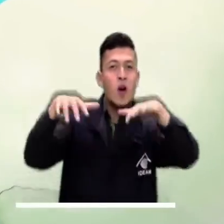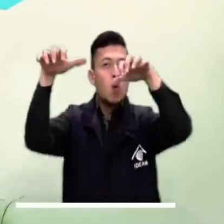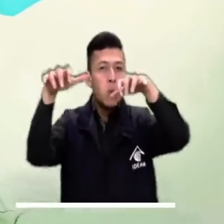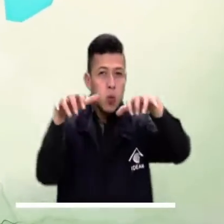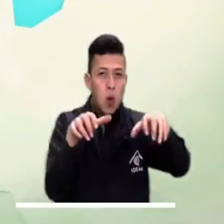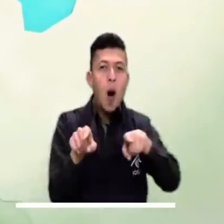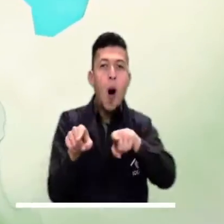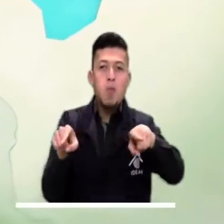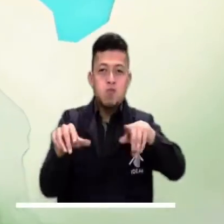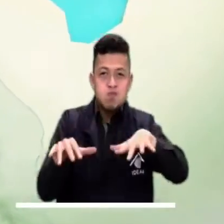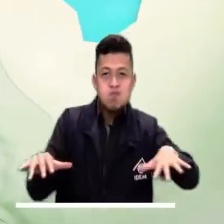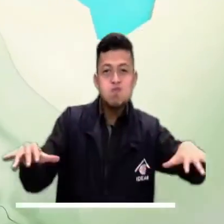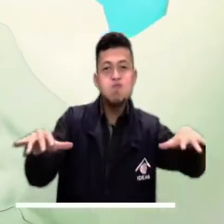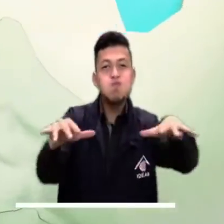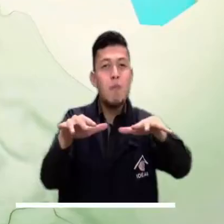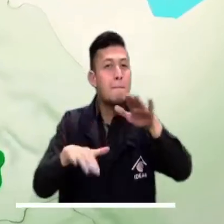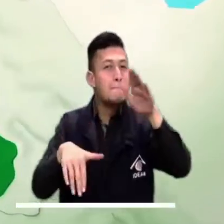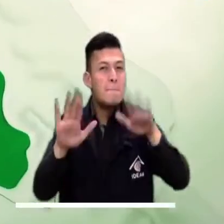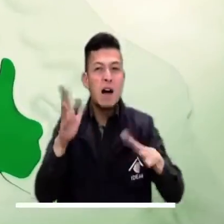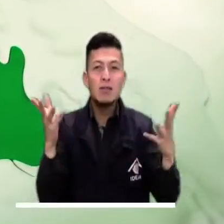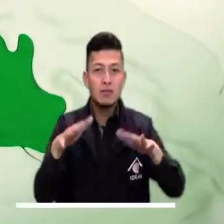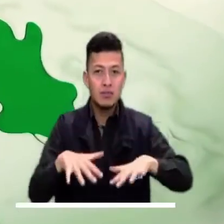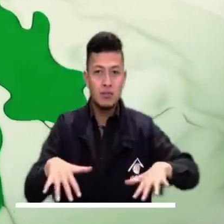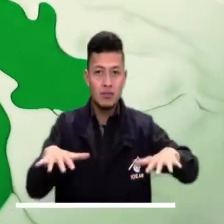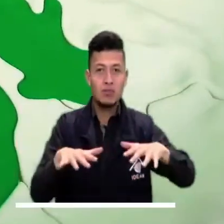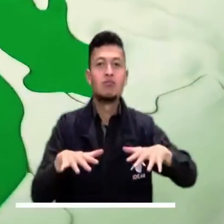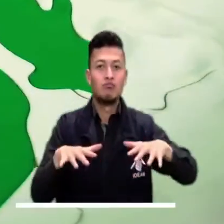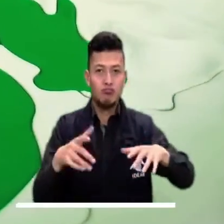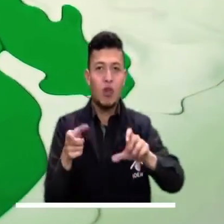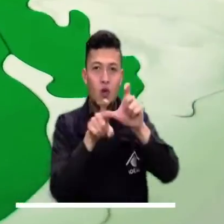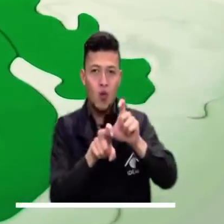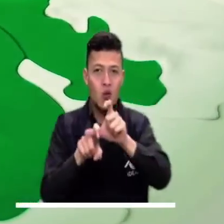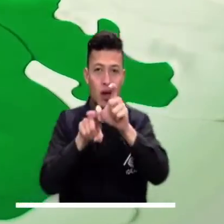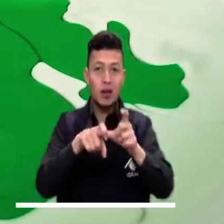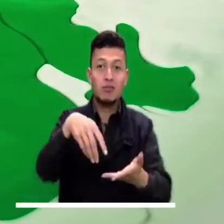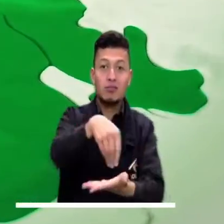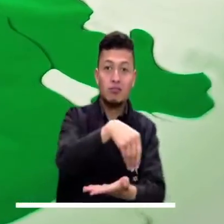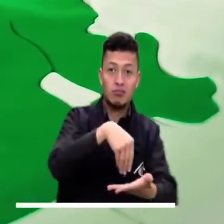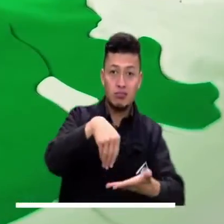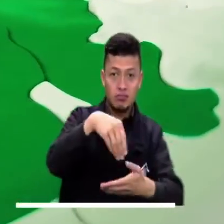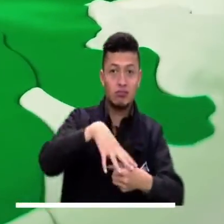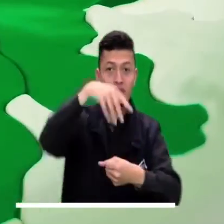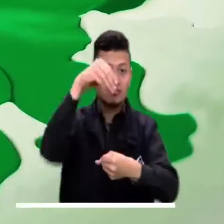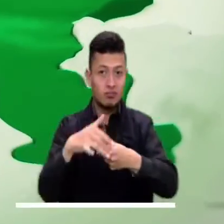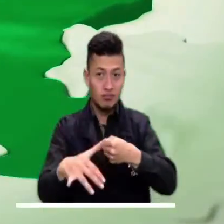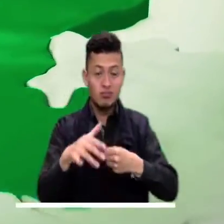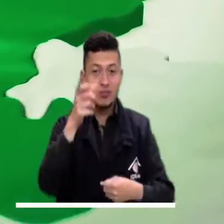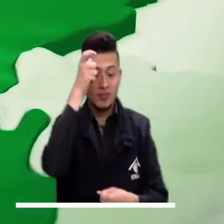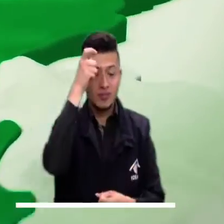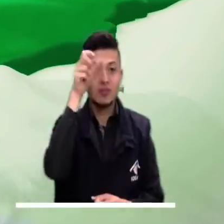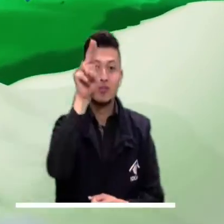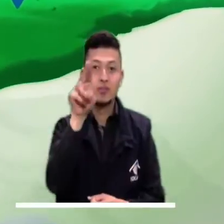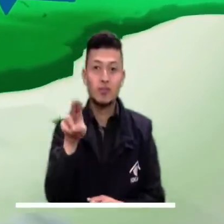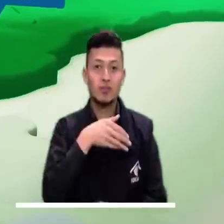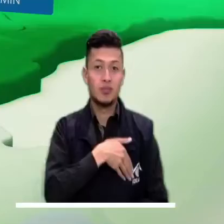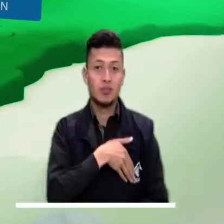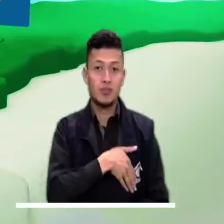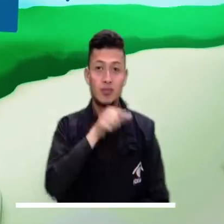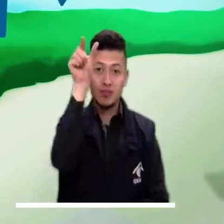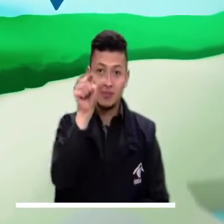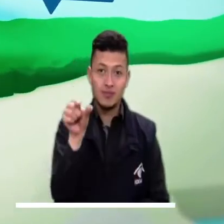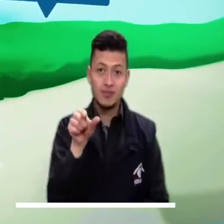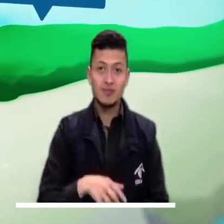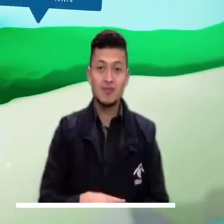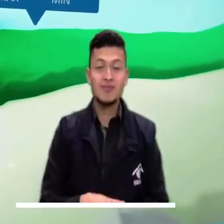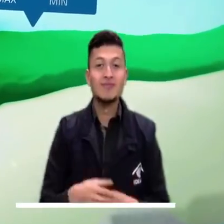de la región, principalmente en zonas de La Guajira, Atlántico, Magdalena, Córdoba, Sucre, Bolívar y Cesar.